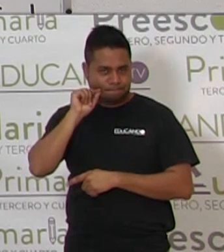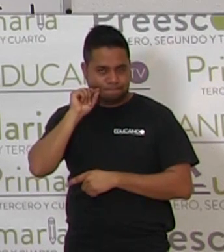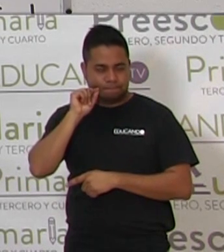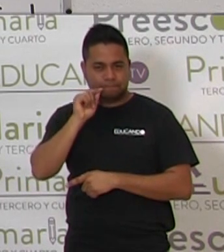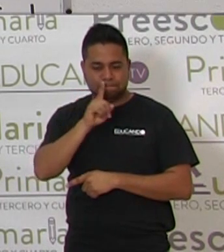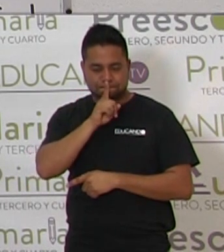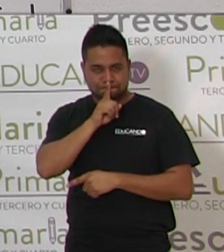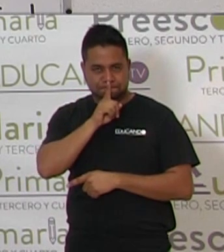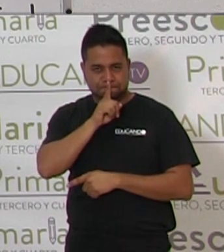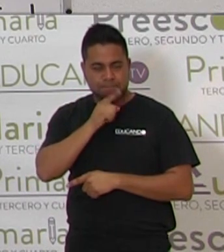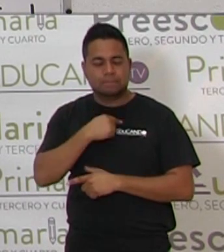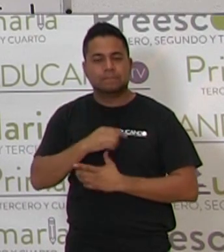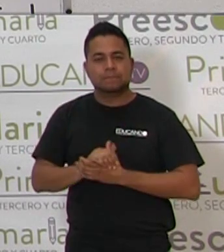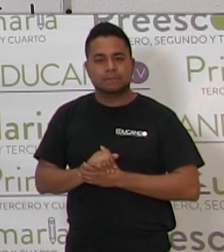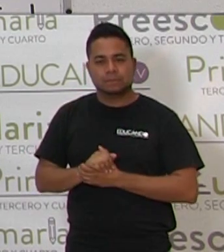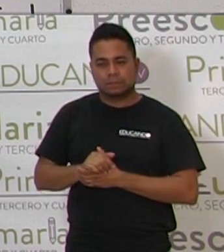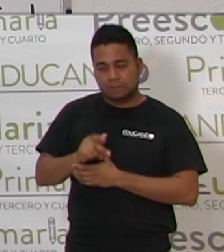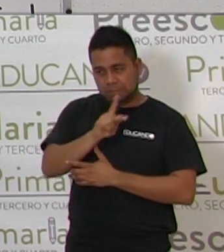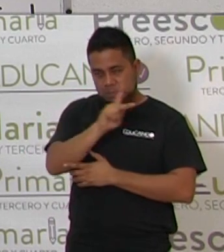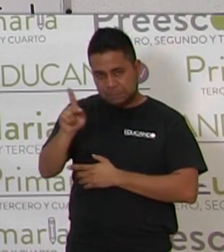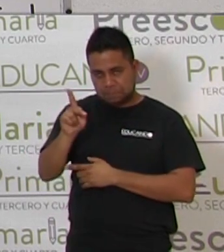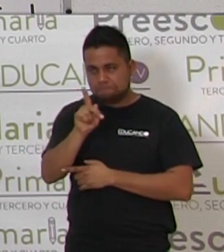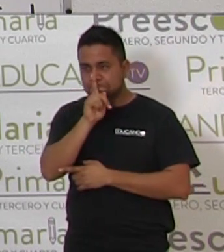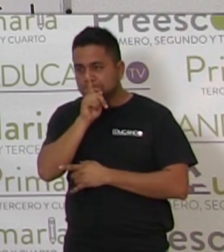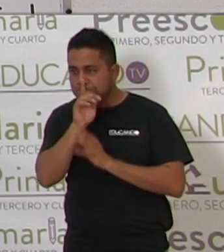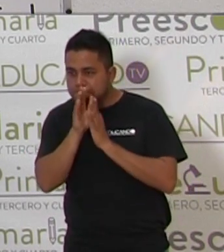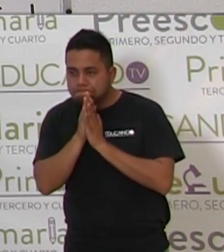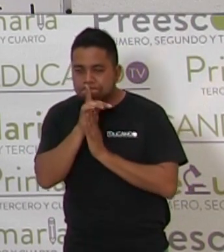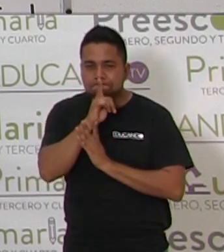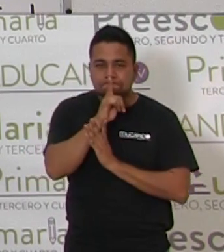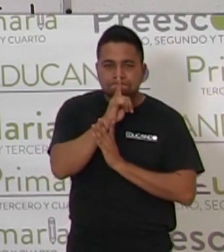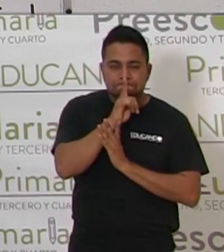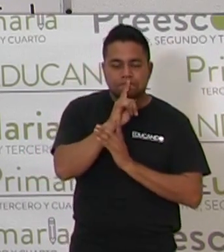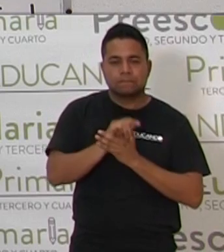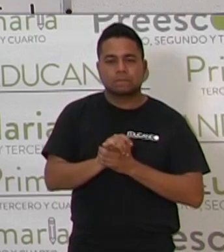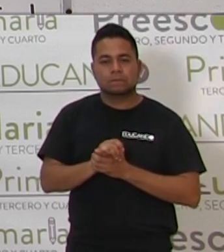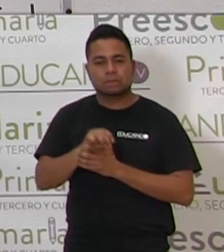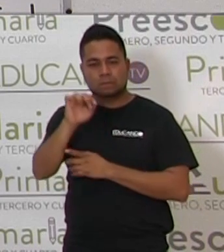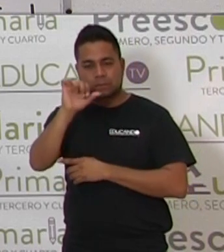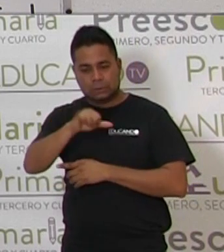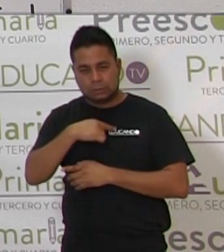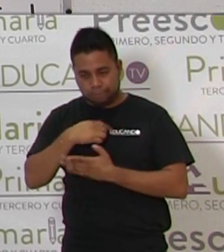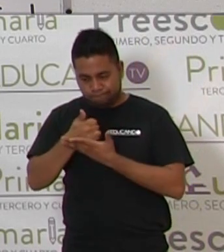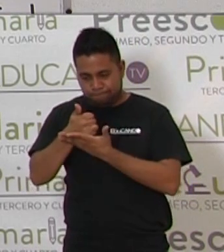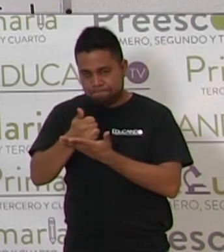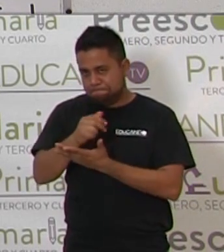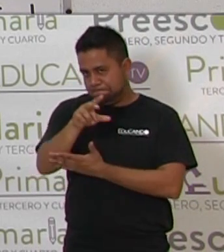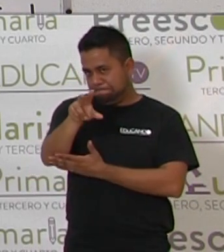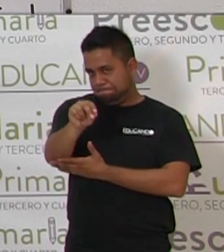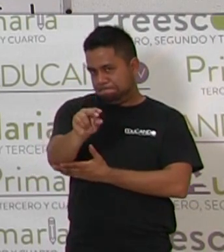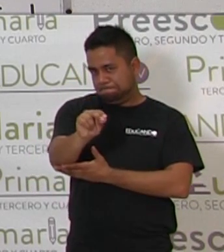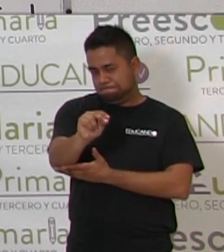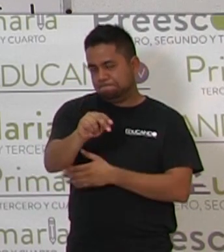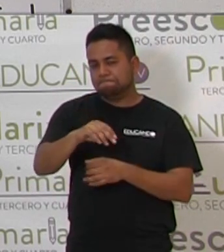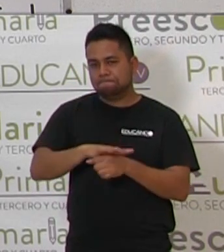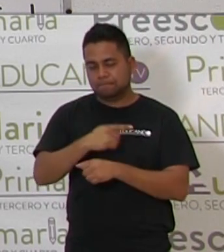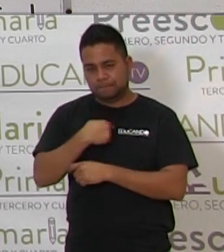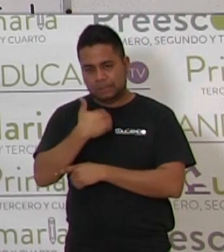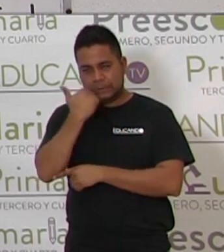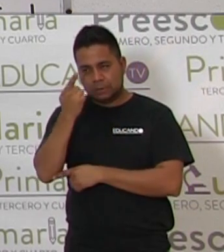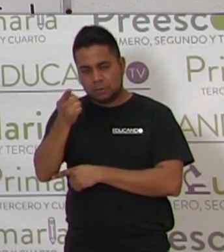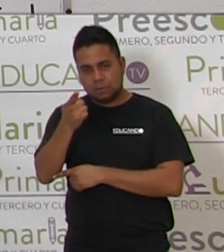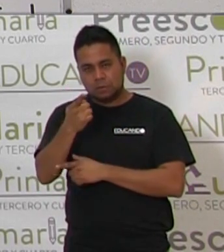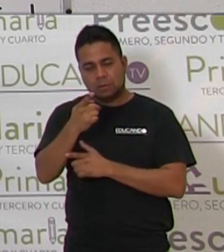Todos vamos a quedarnos calladitos. Hoy no te vamos a decir nada porque yo quiero que tú repitas muy